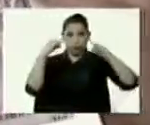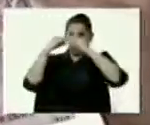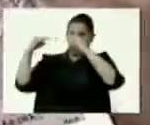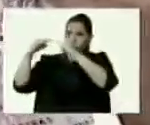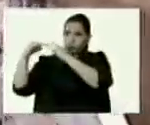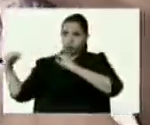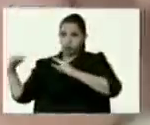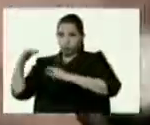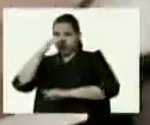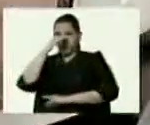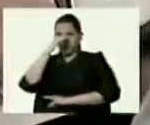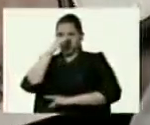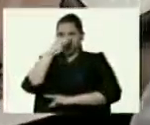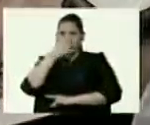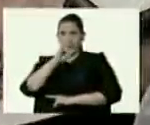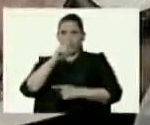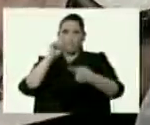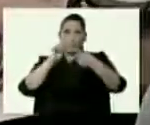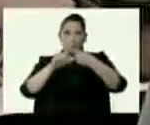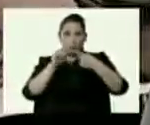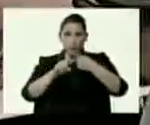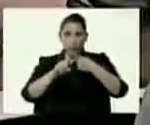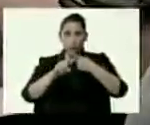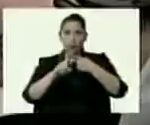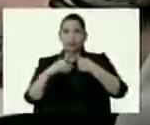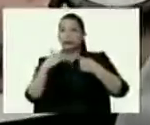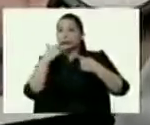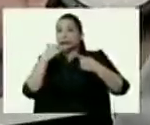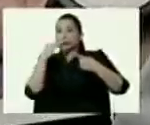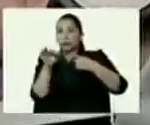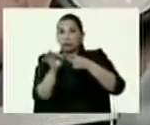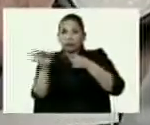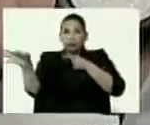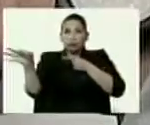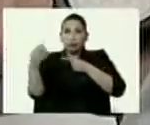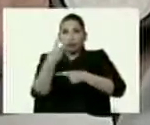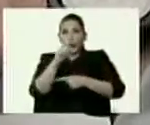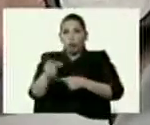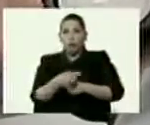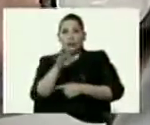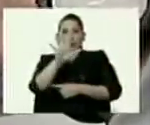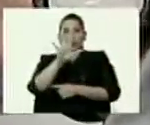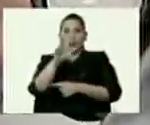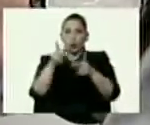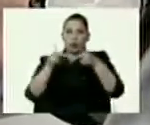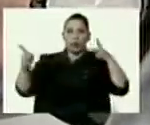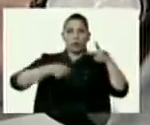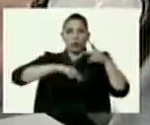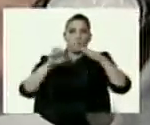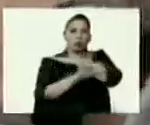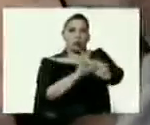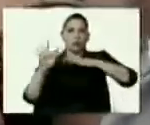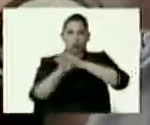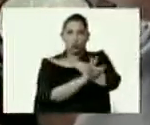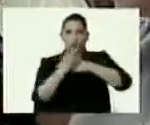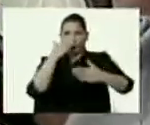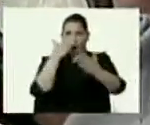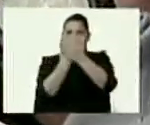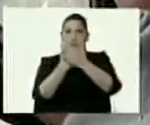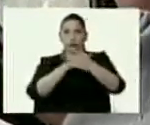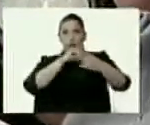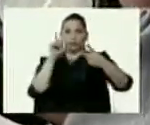paramilitares estaban colocados, uno a escasos 2,5 kilómetros de nuestra frontera de Paraguachón, en Maicao,